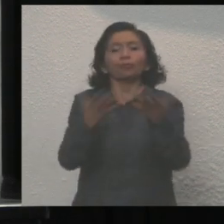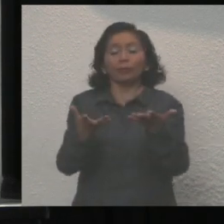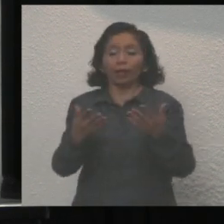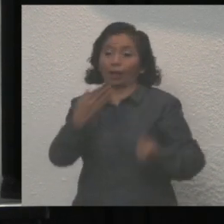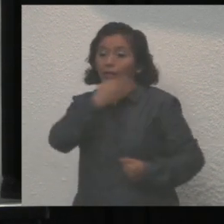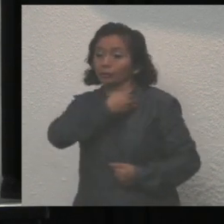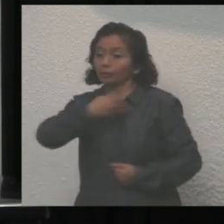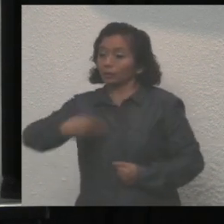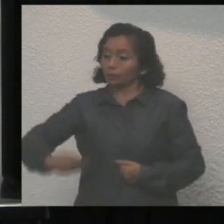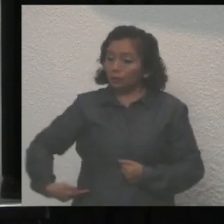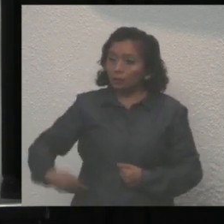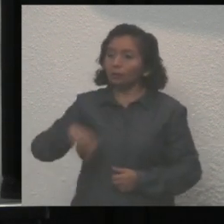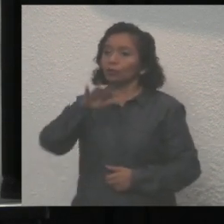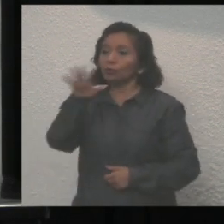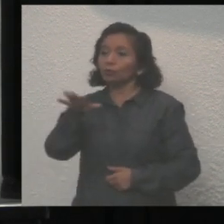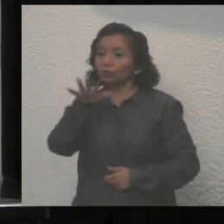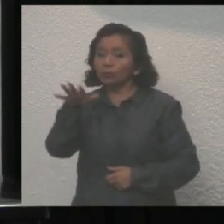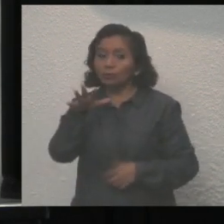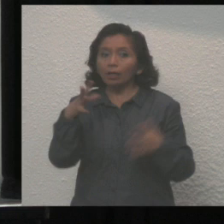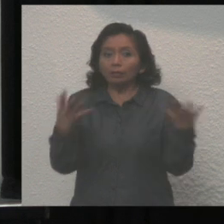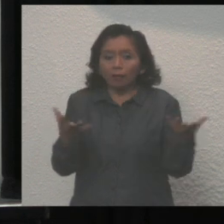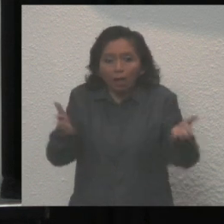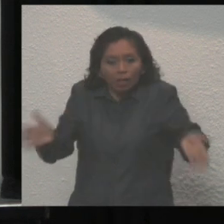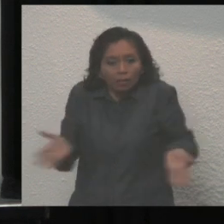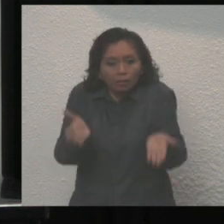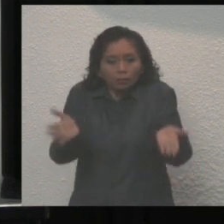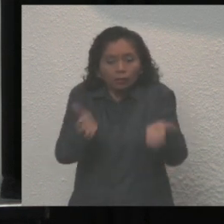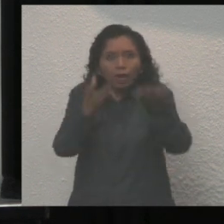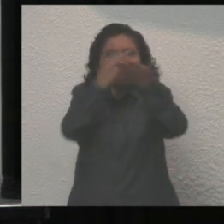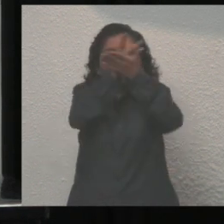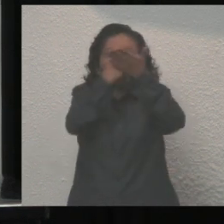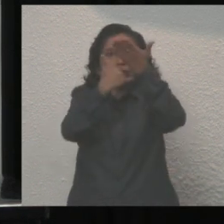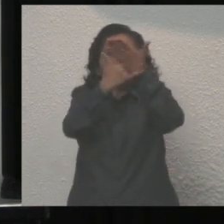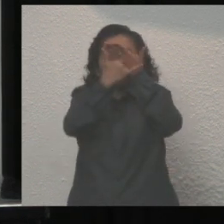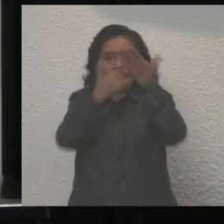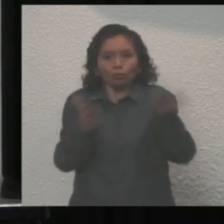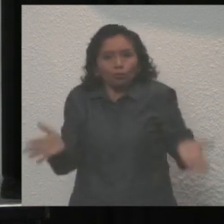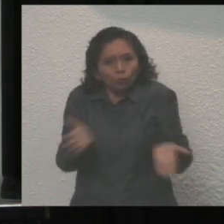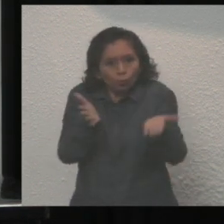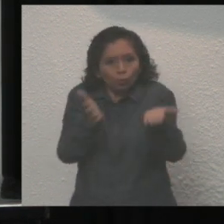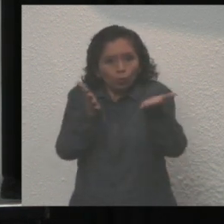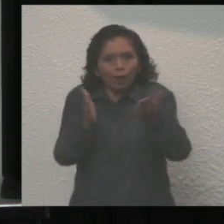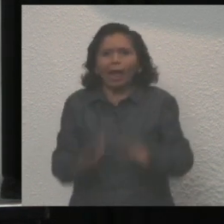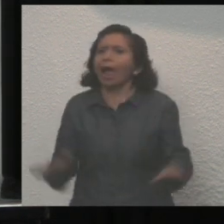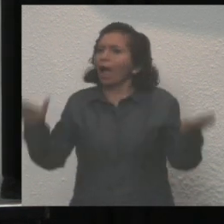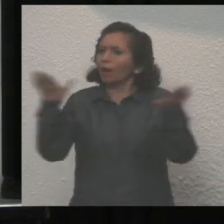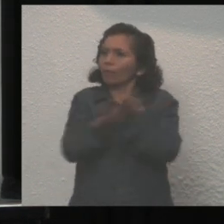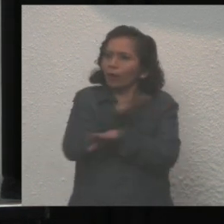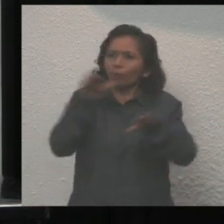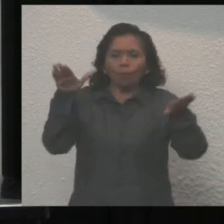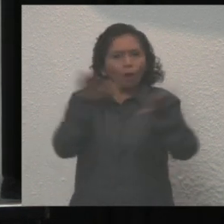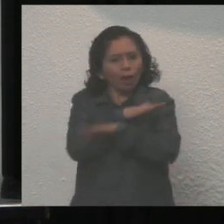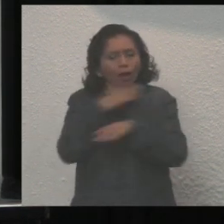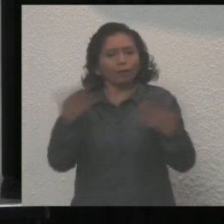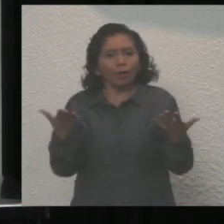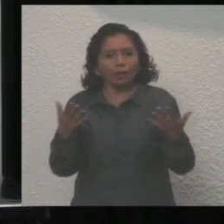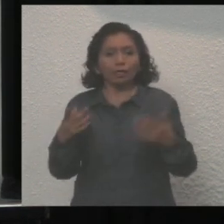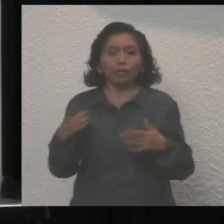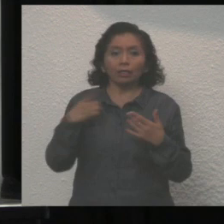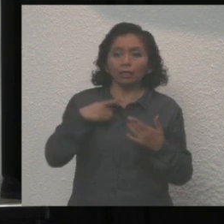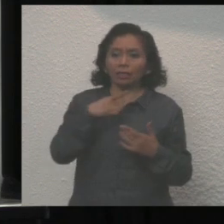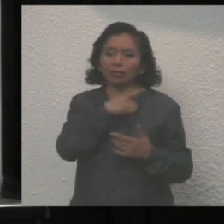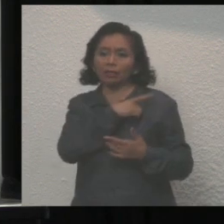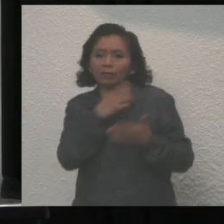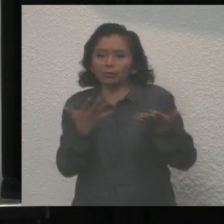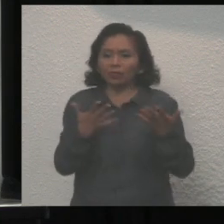presidentes municipales electos para impulsar sus proyectos. Vamos a cambiar el paradigma de que debemos de ser